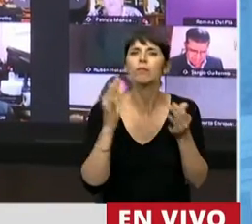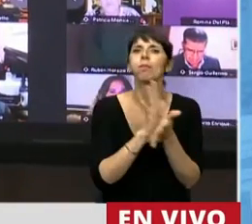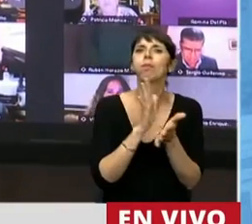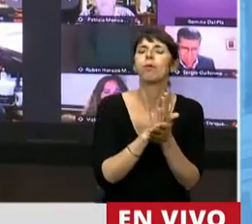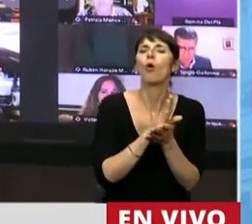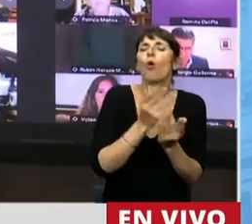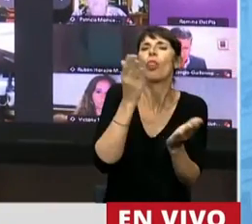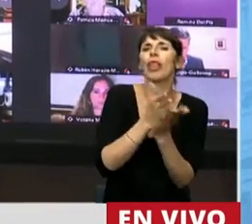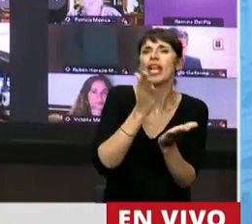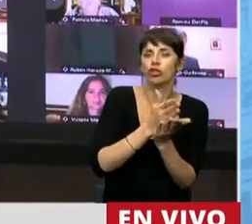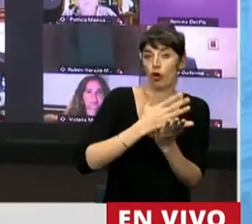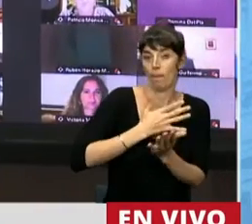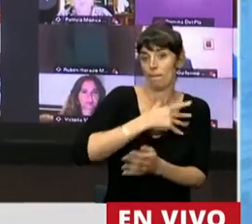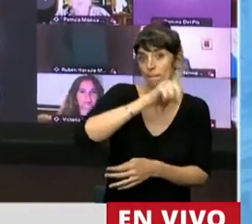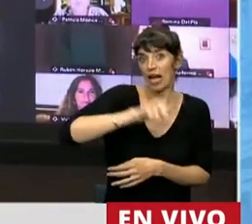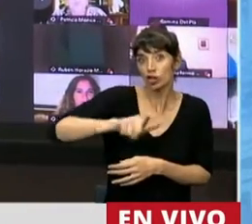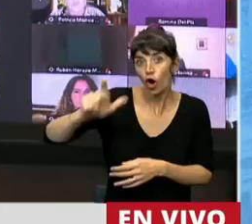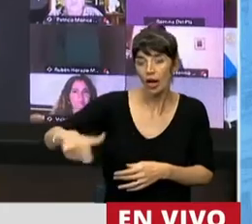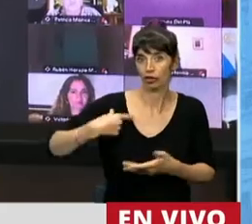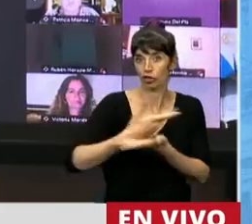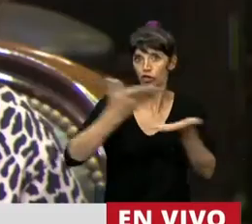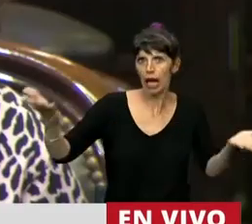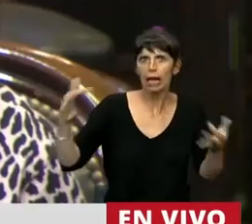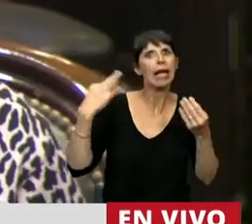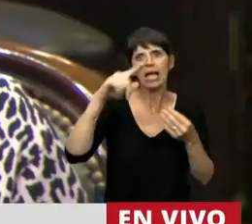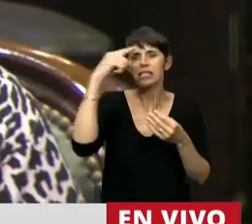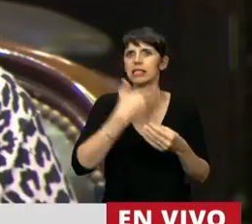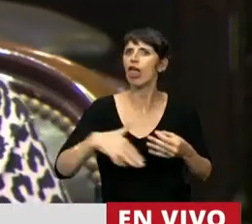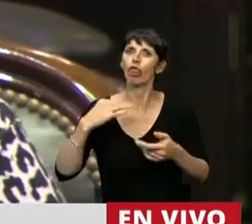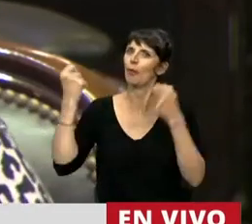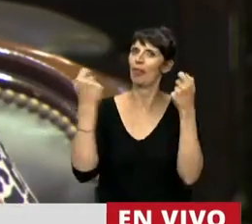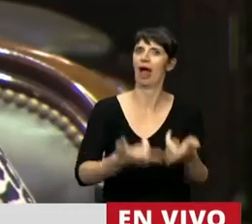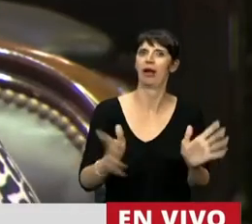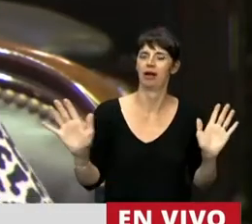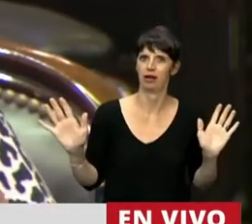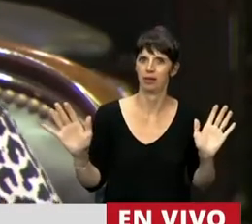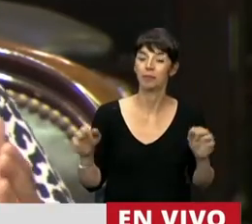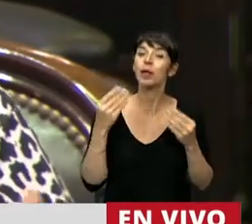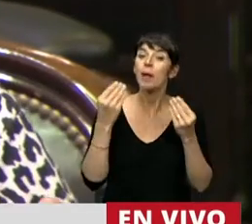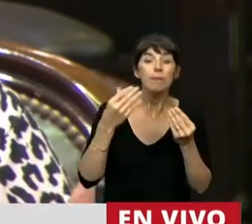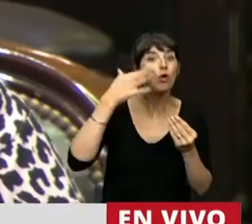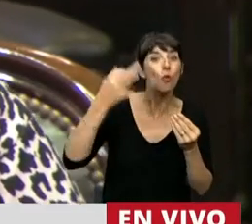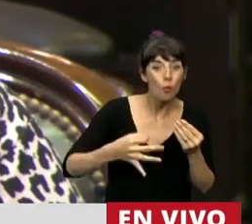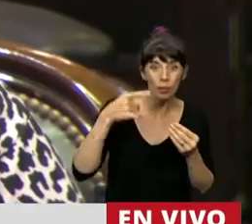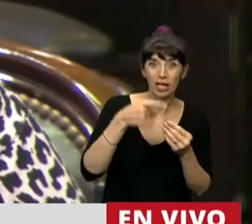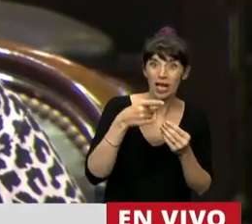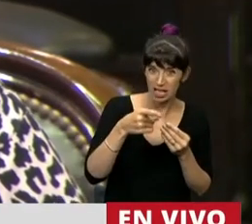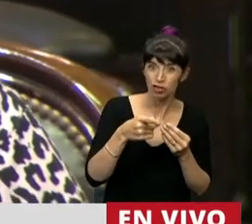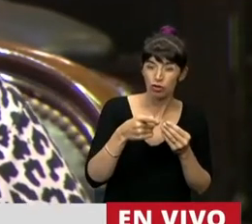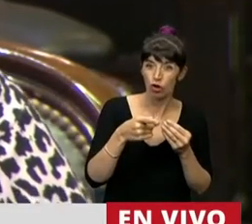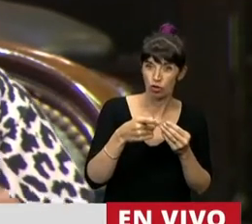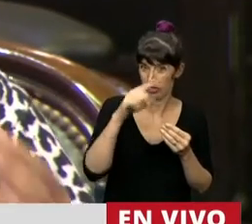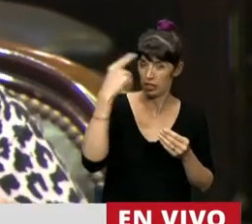derecho personal y social garantizado por el Estado. Pero el cumplimiento de los derechos, esta garantía del Estado,